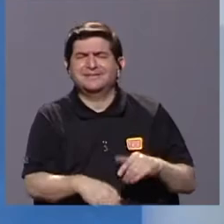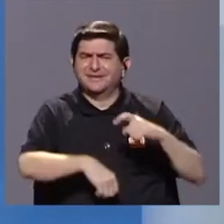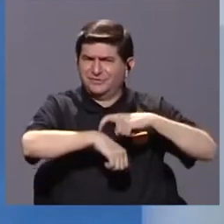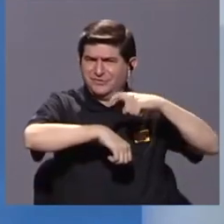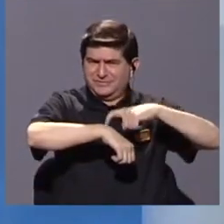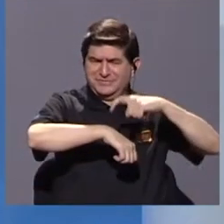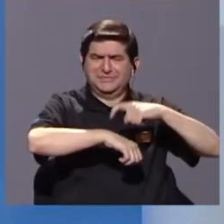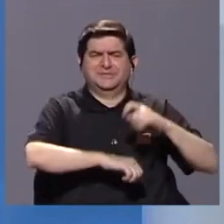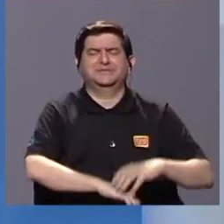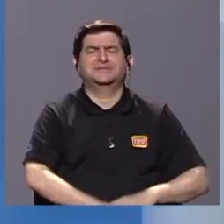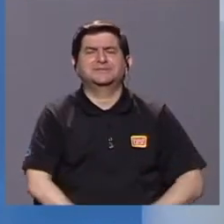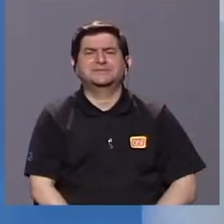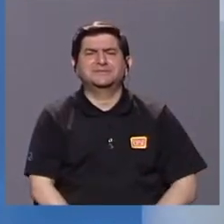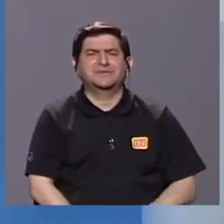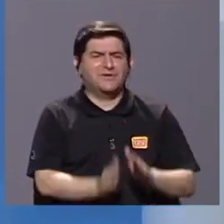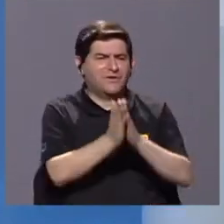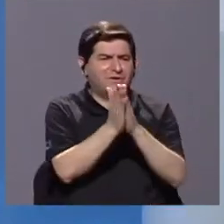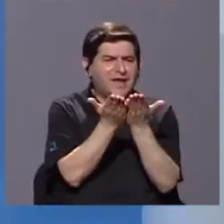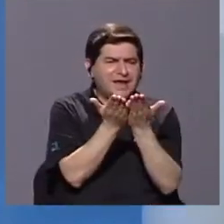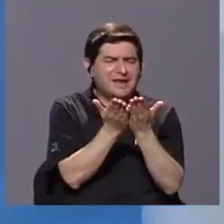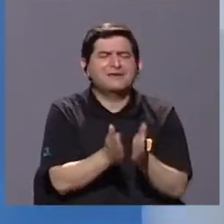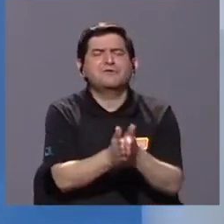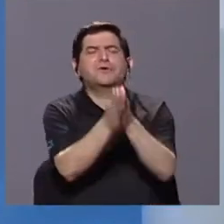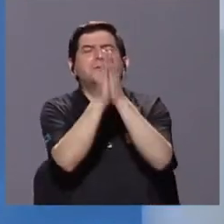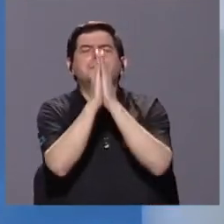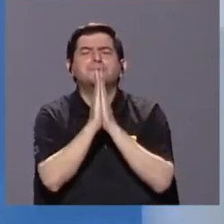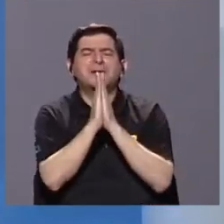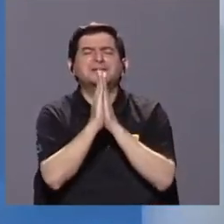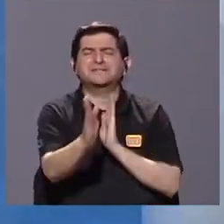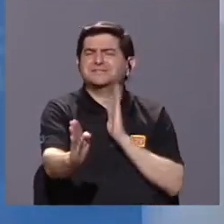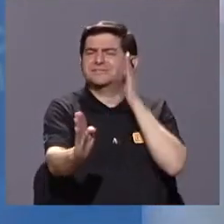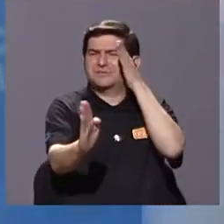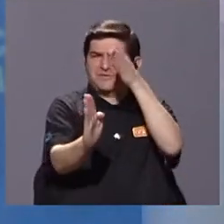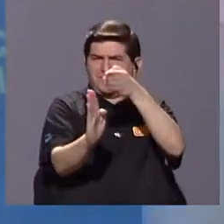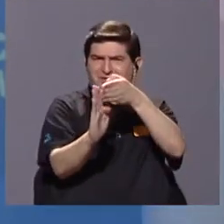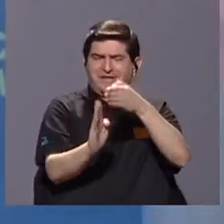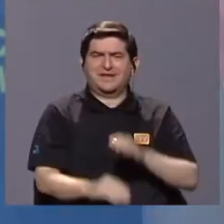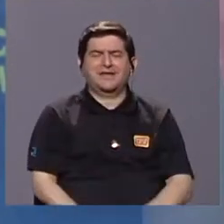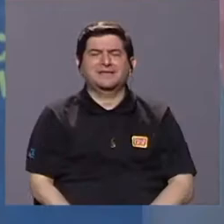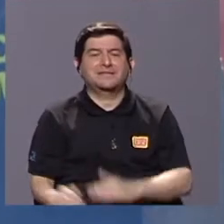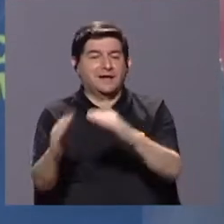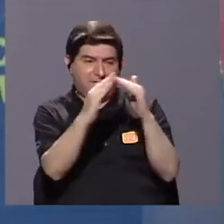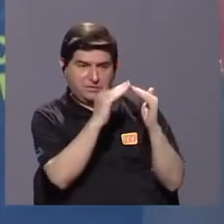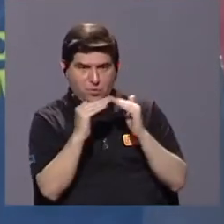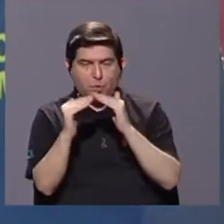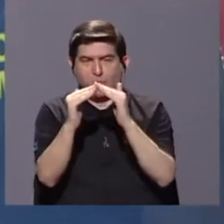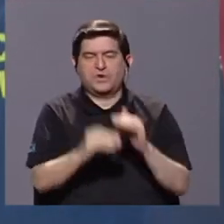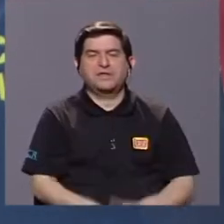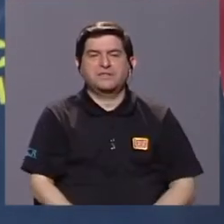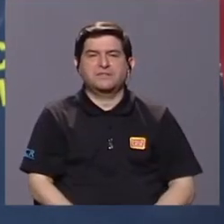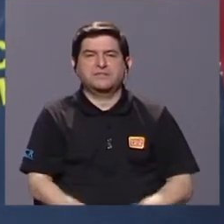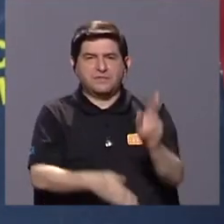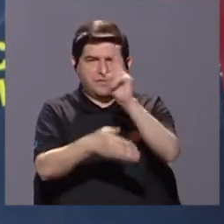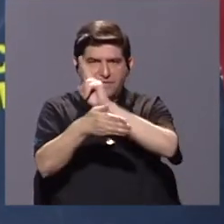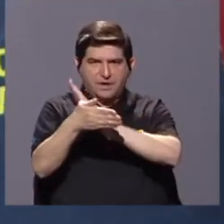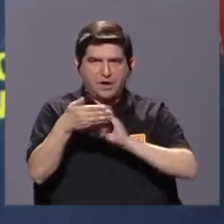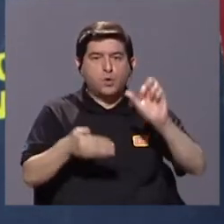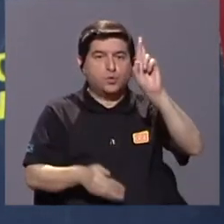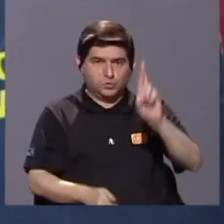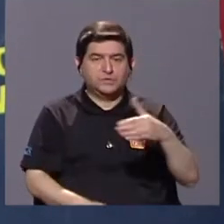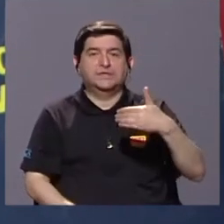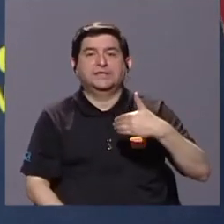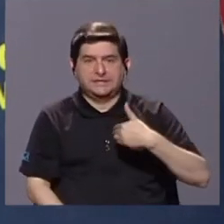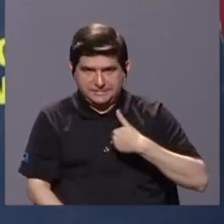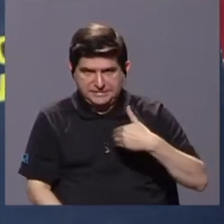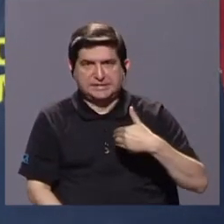momento, el libro surge por una petición explícita de la comunidad. La Universidad de Costa Rica tiene